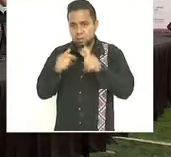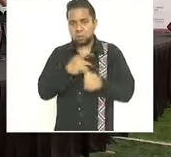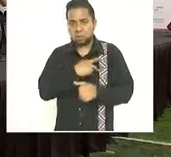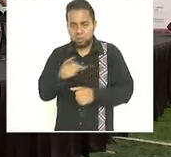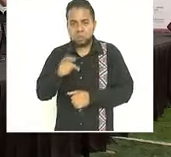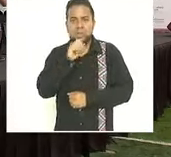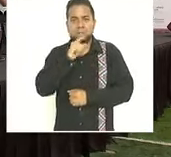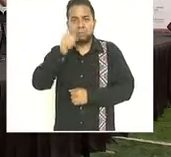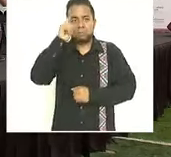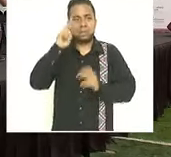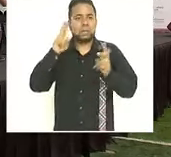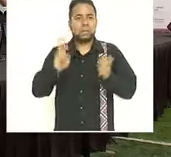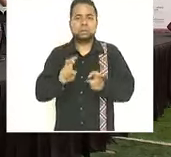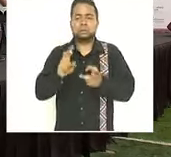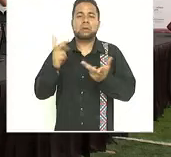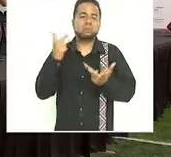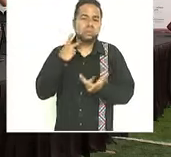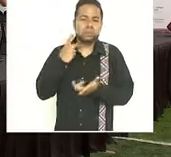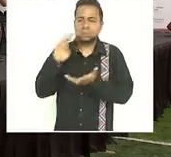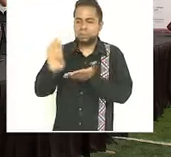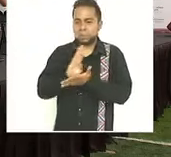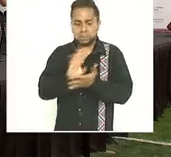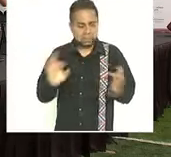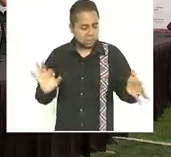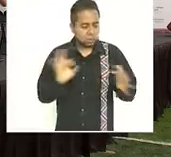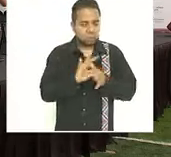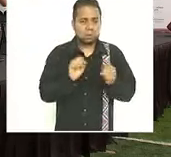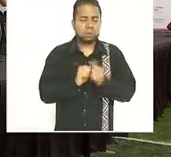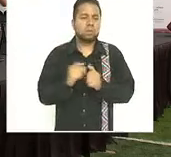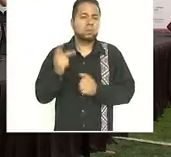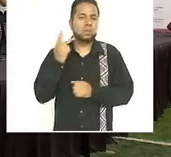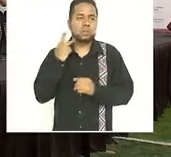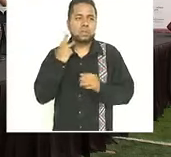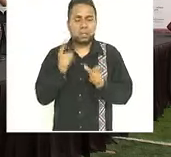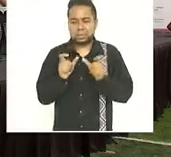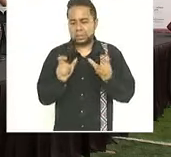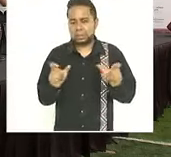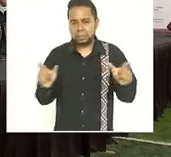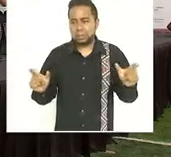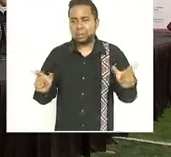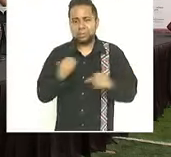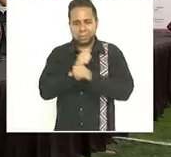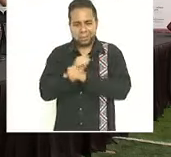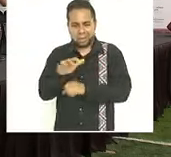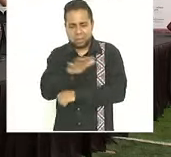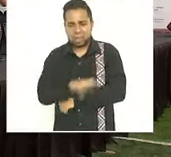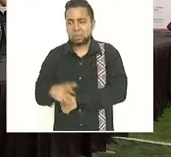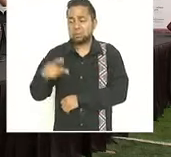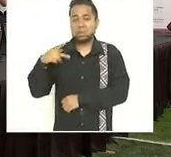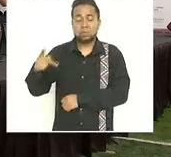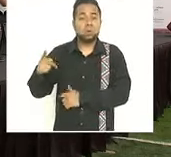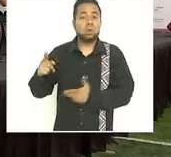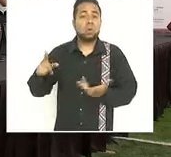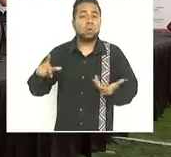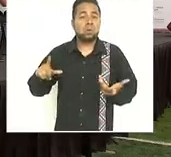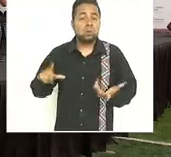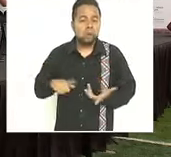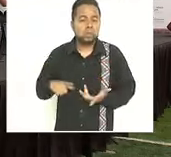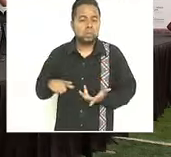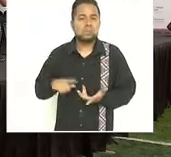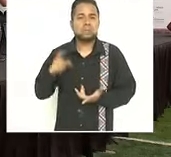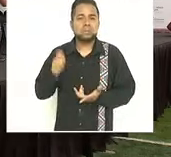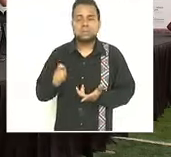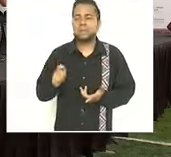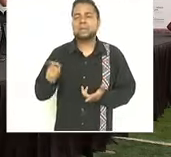unir la política de bienestar con la política de seguridad su gobierno ha logrado que nadie que